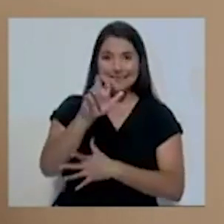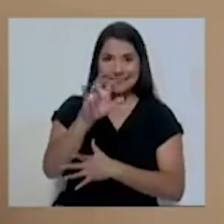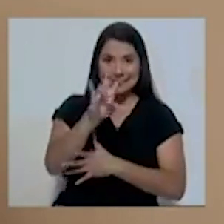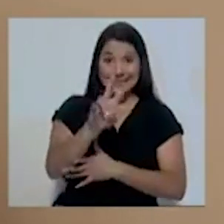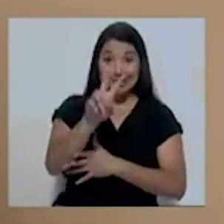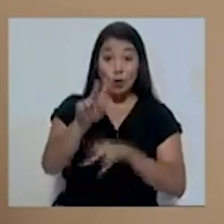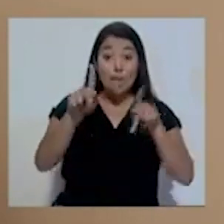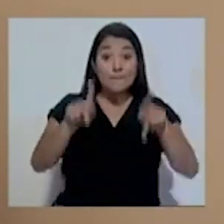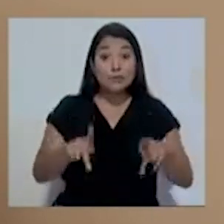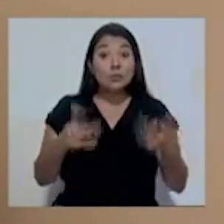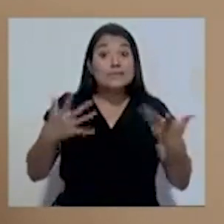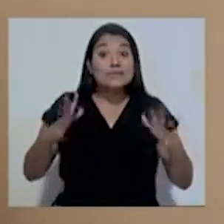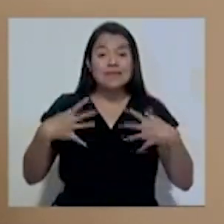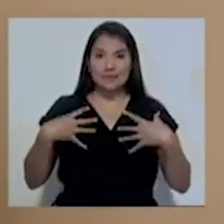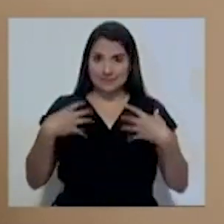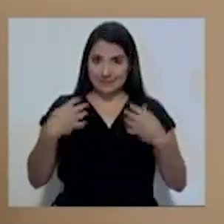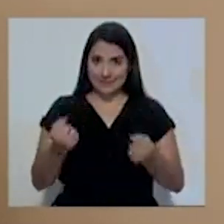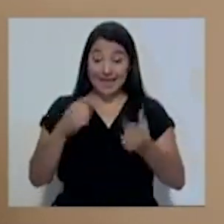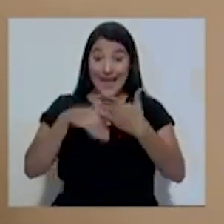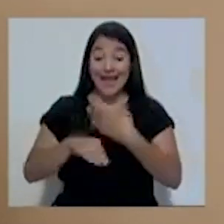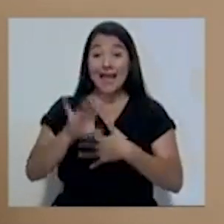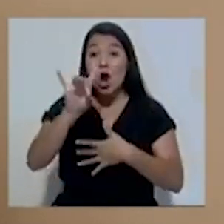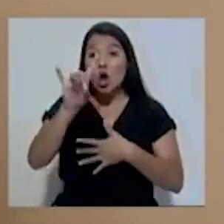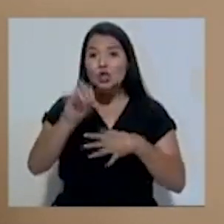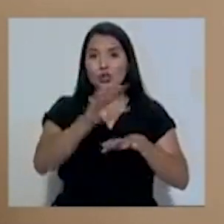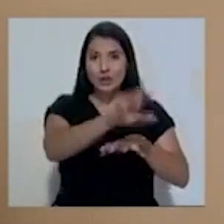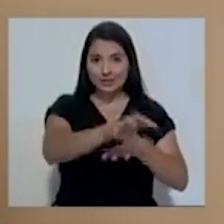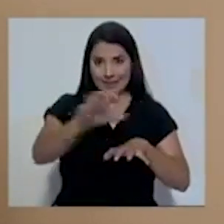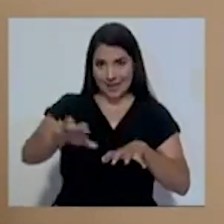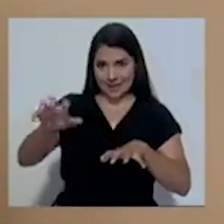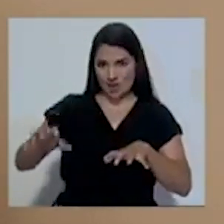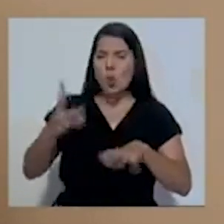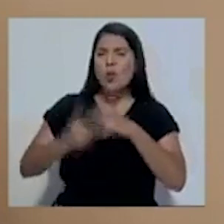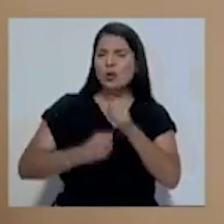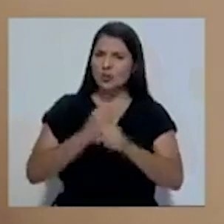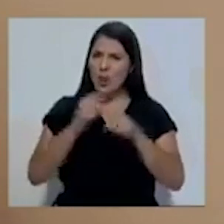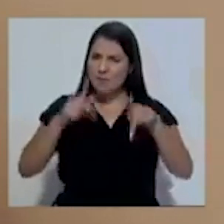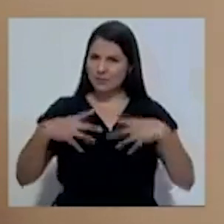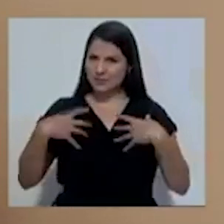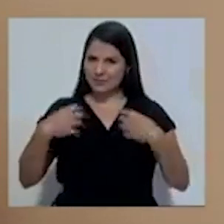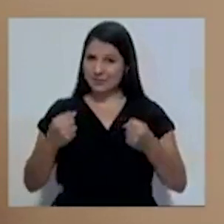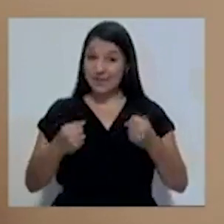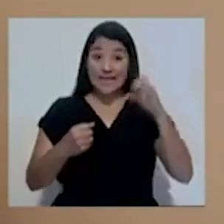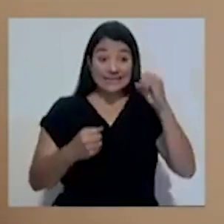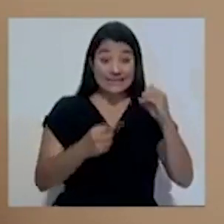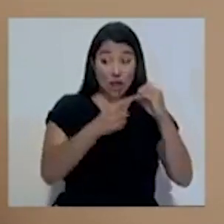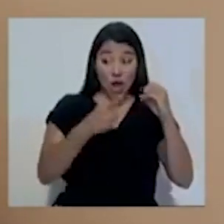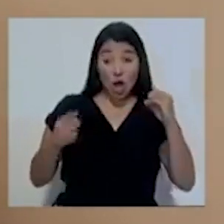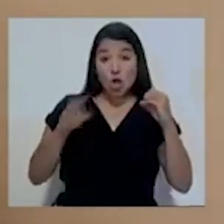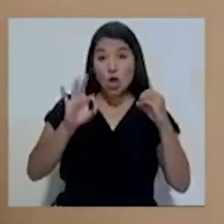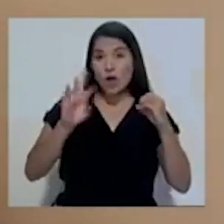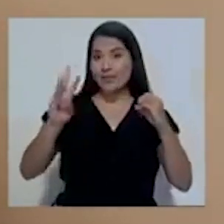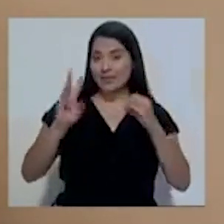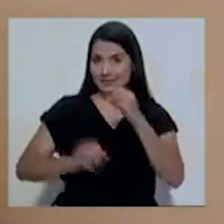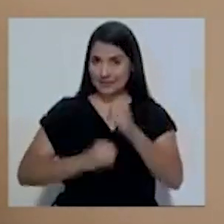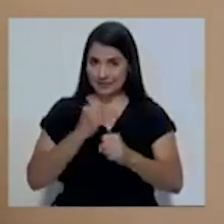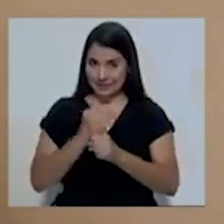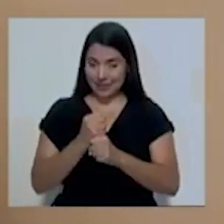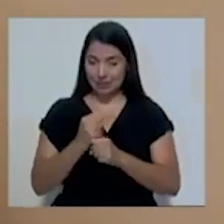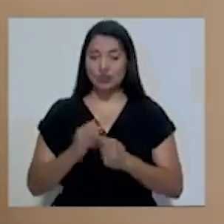recuperadas en 80 cantones. Los casos recuperados tienen un rango de edad de los 0 a los 96 años.